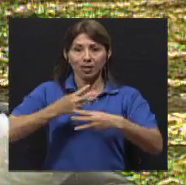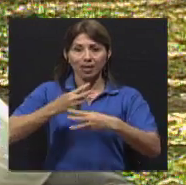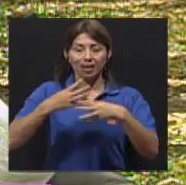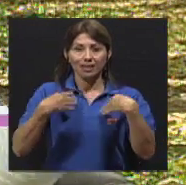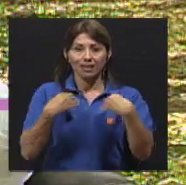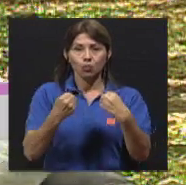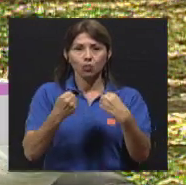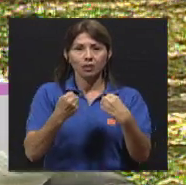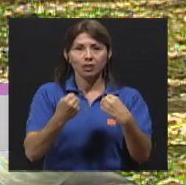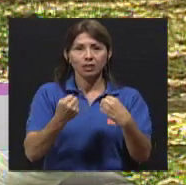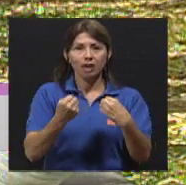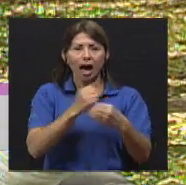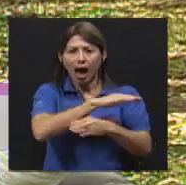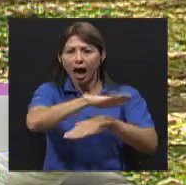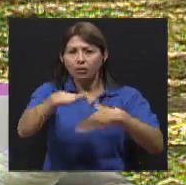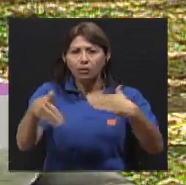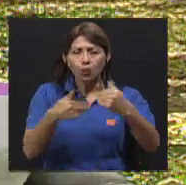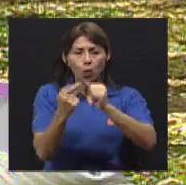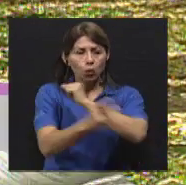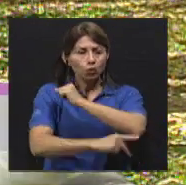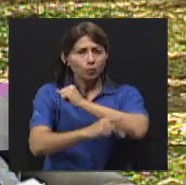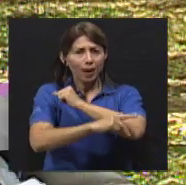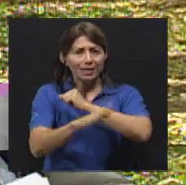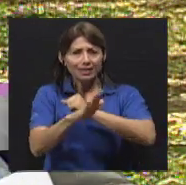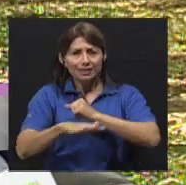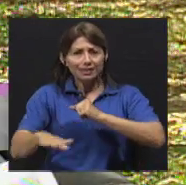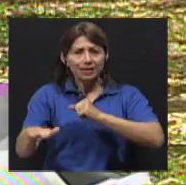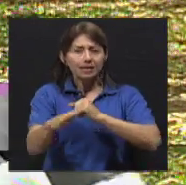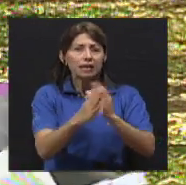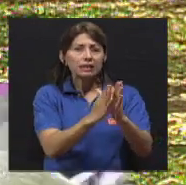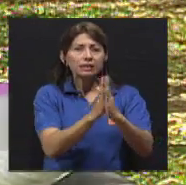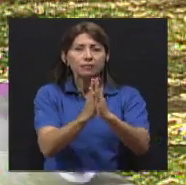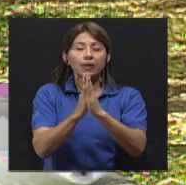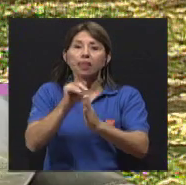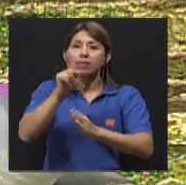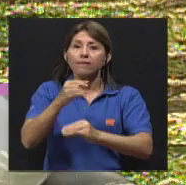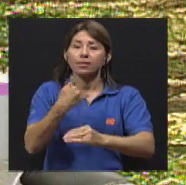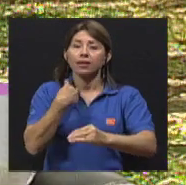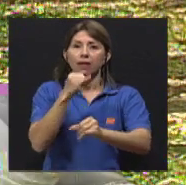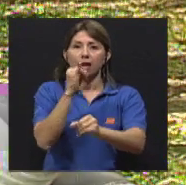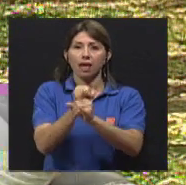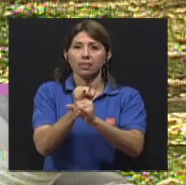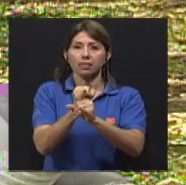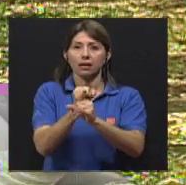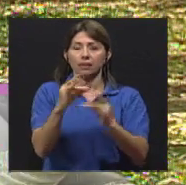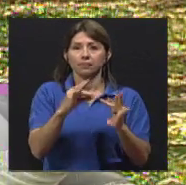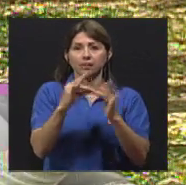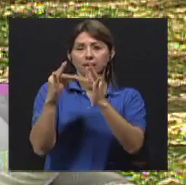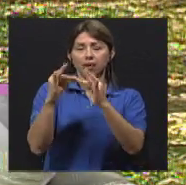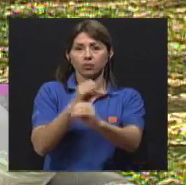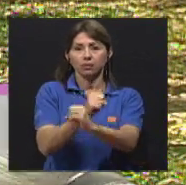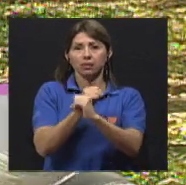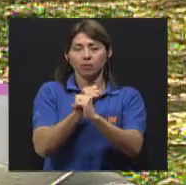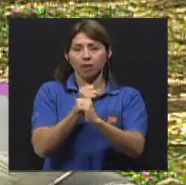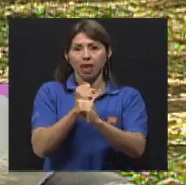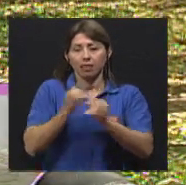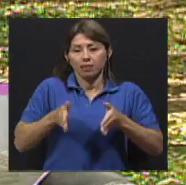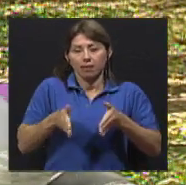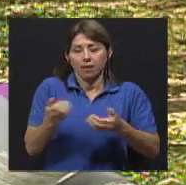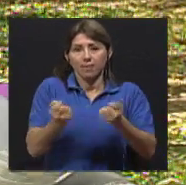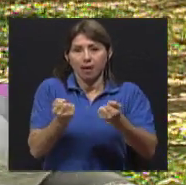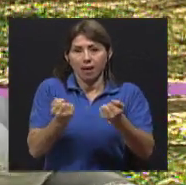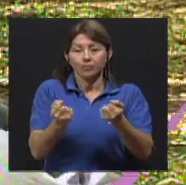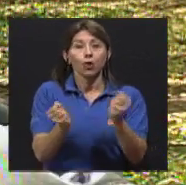la Salud le pide a todos los gobiernos a nivel mundial tener un ente especializado en seguridad vial. Entonces,